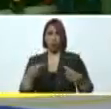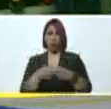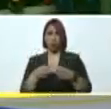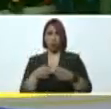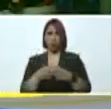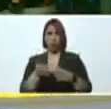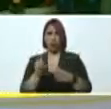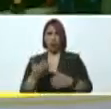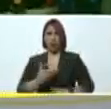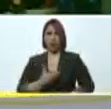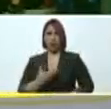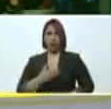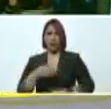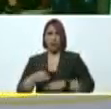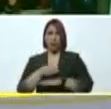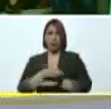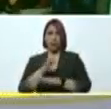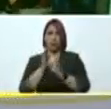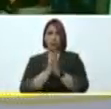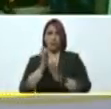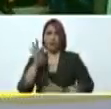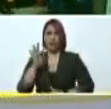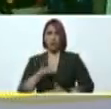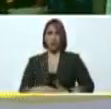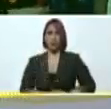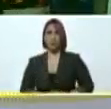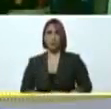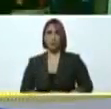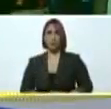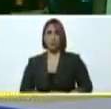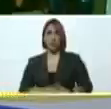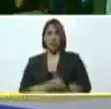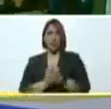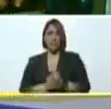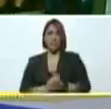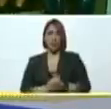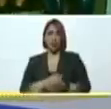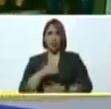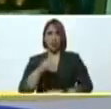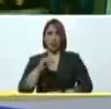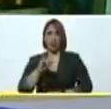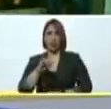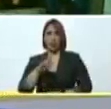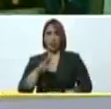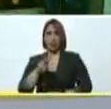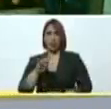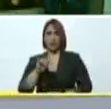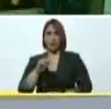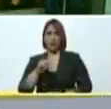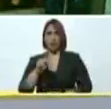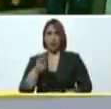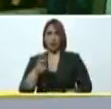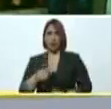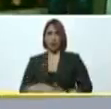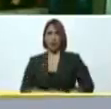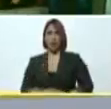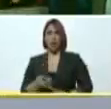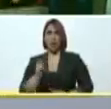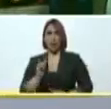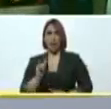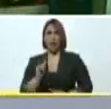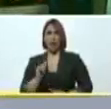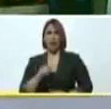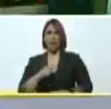el alcalde del municipio de San Francisco compañero Dirwin Arrieta está con el